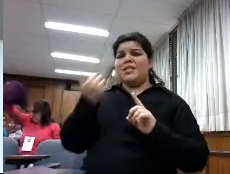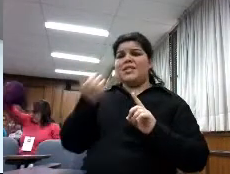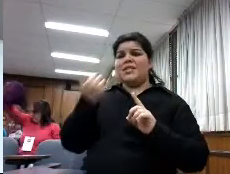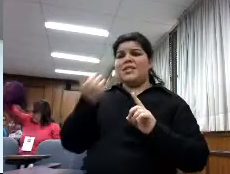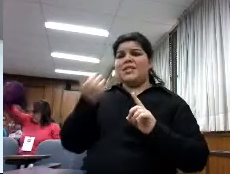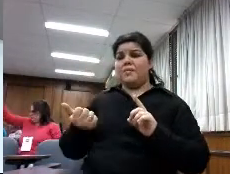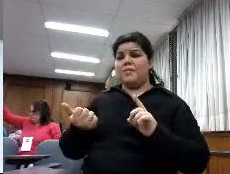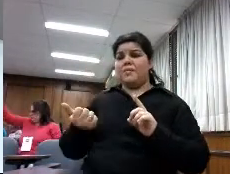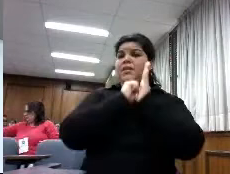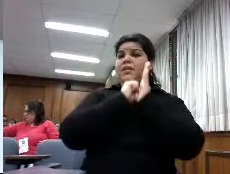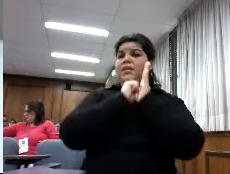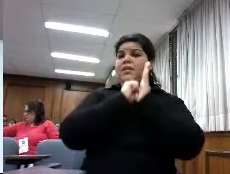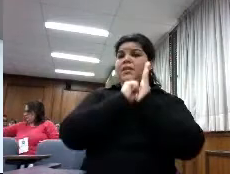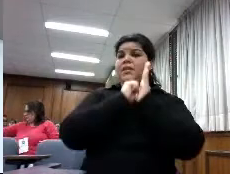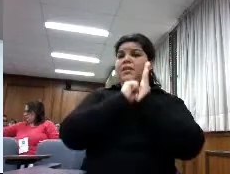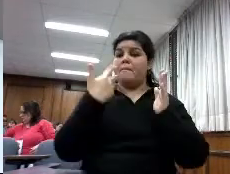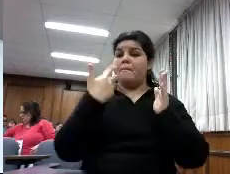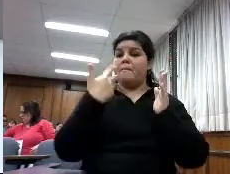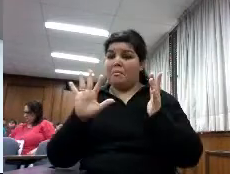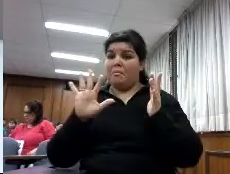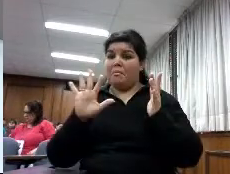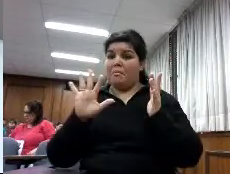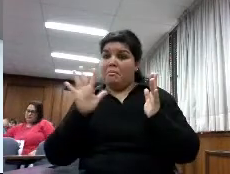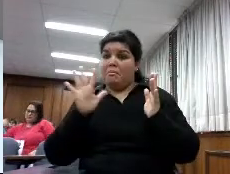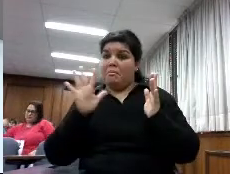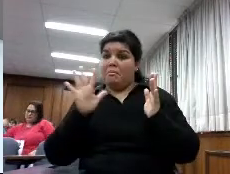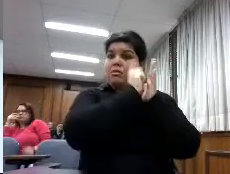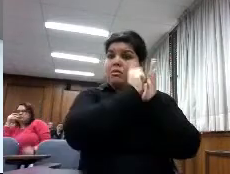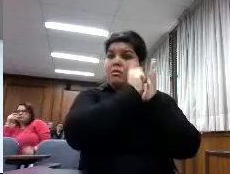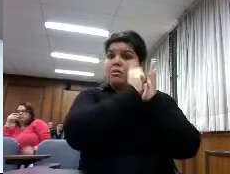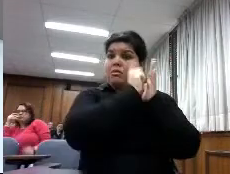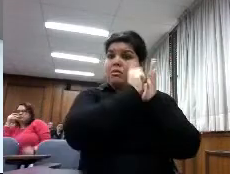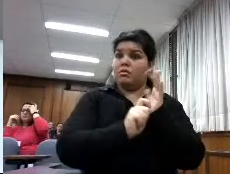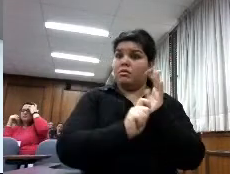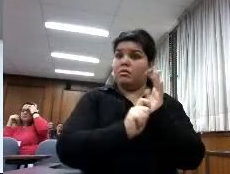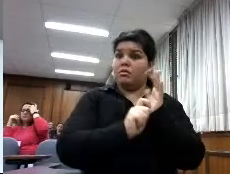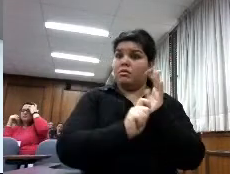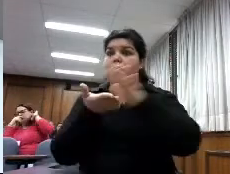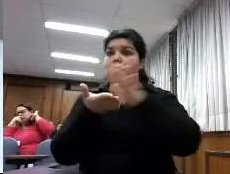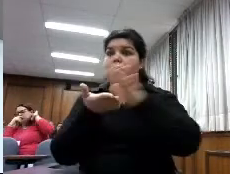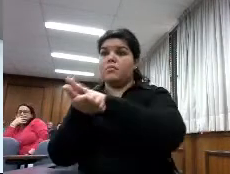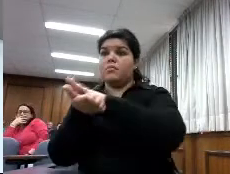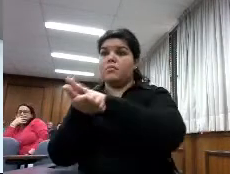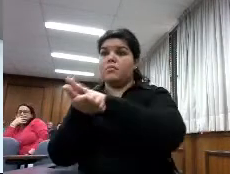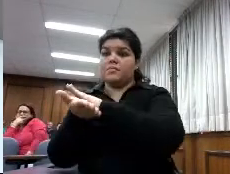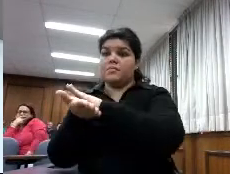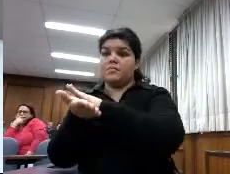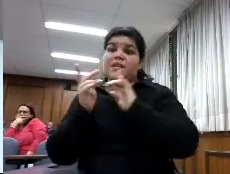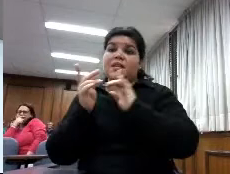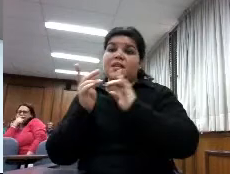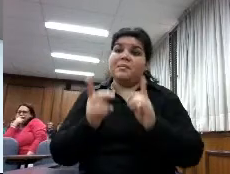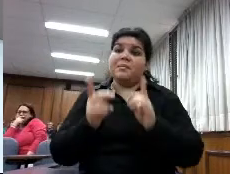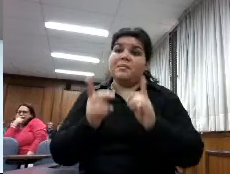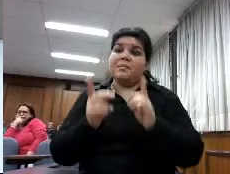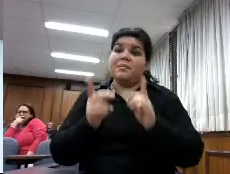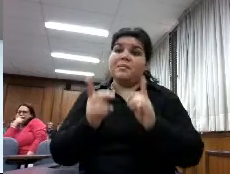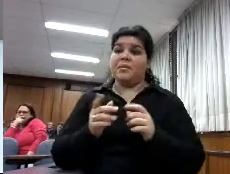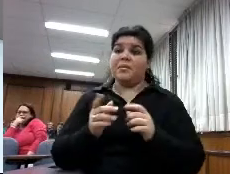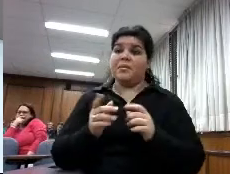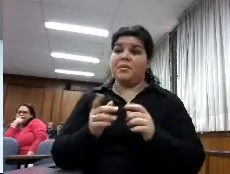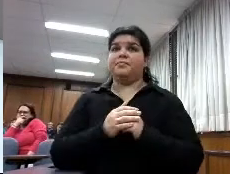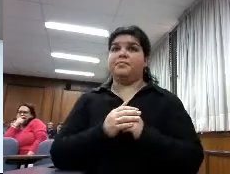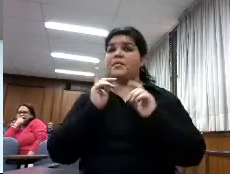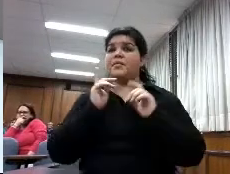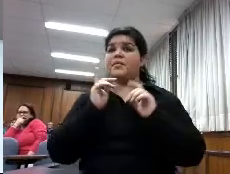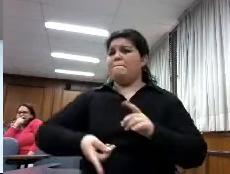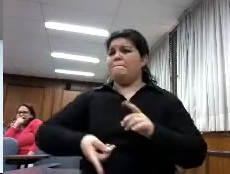el impreso a forma repetitiva los primeros incunables incunables viene de cuna que en la primera